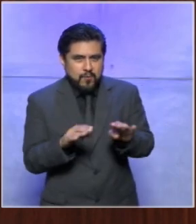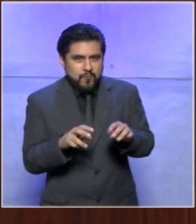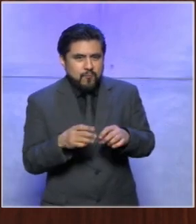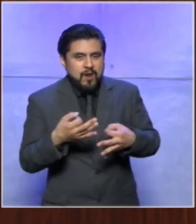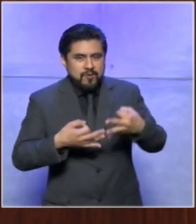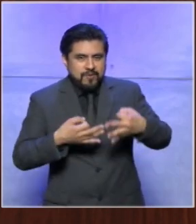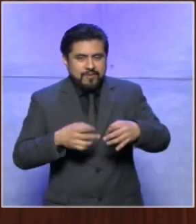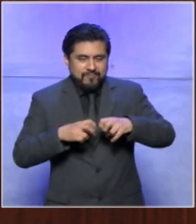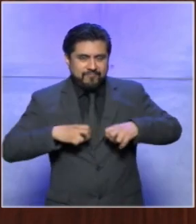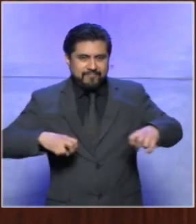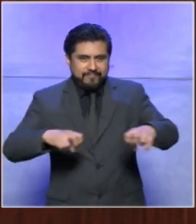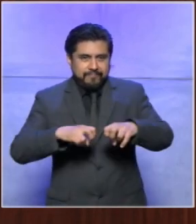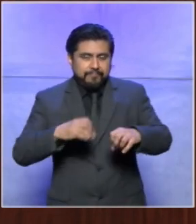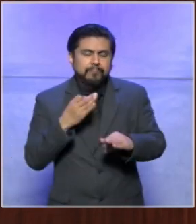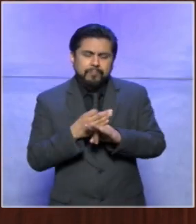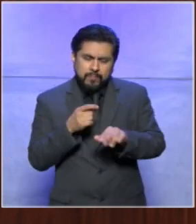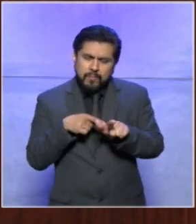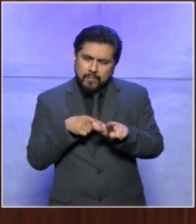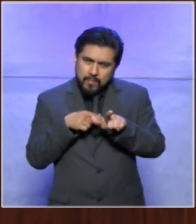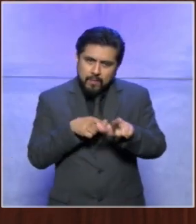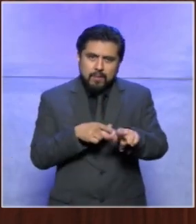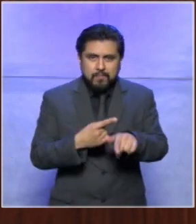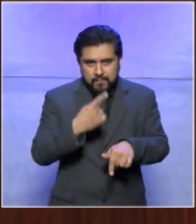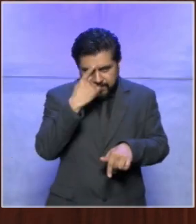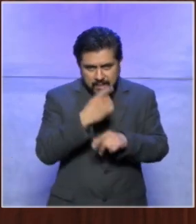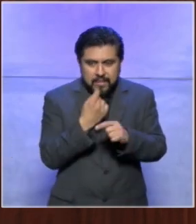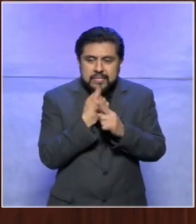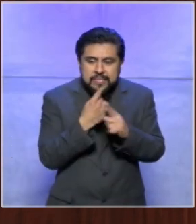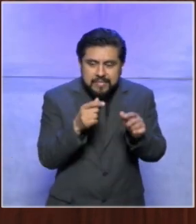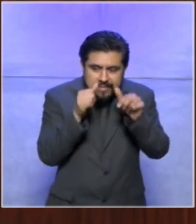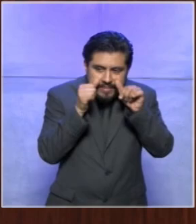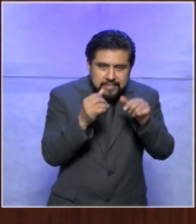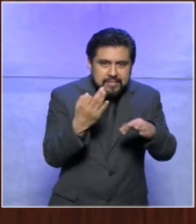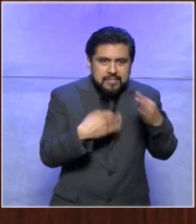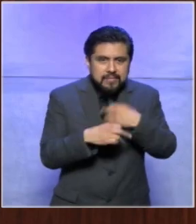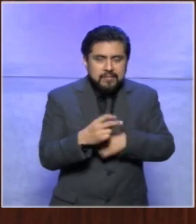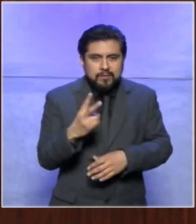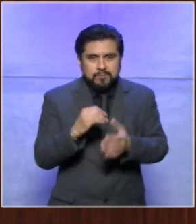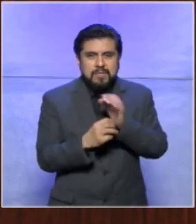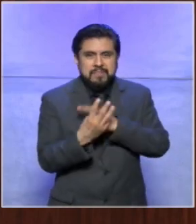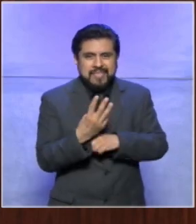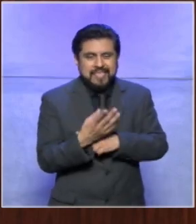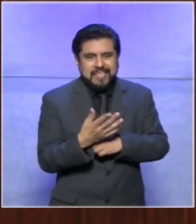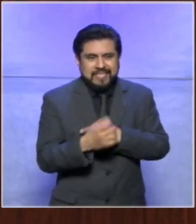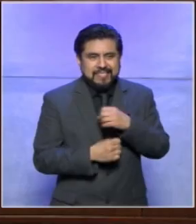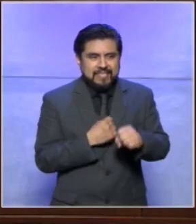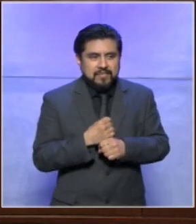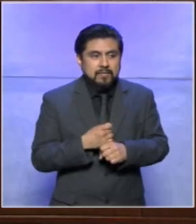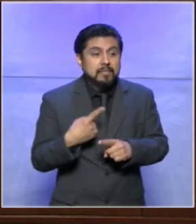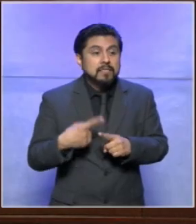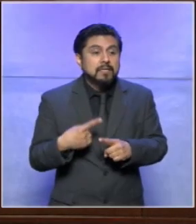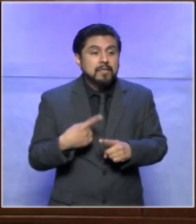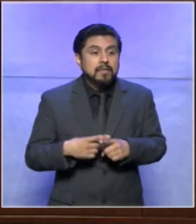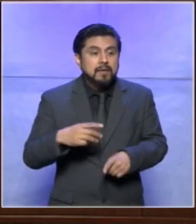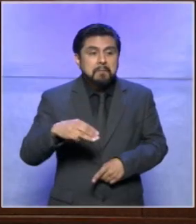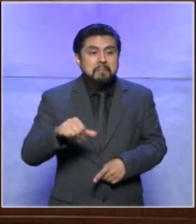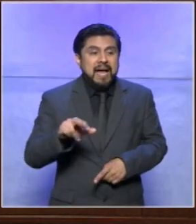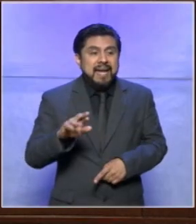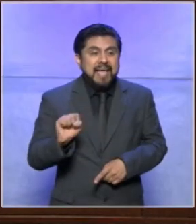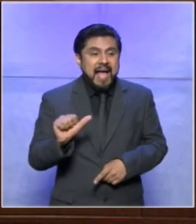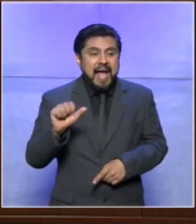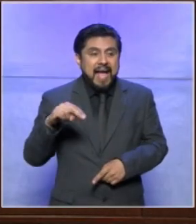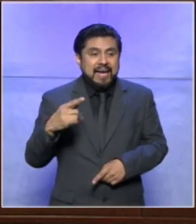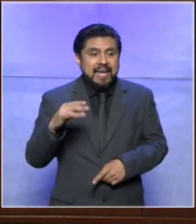así es que vamos a continuar platicando con las y los integrantes de este tribunal electoral infantil 2023 y me refiero a maría ángela